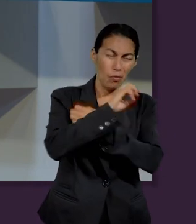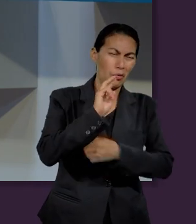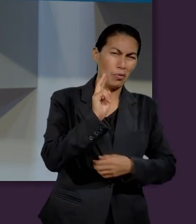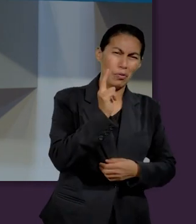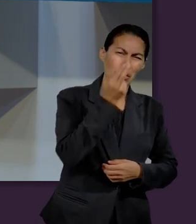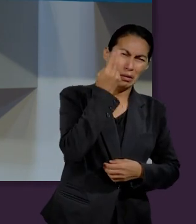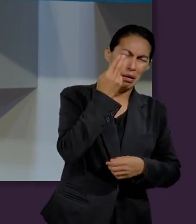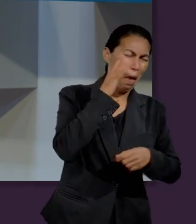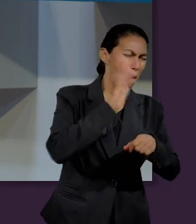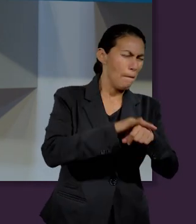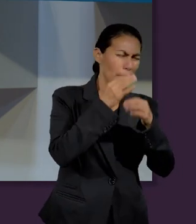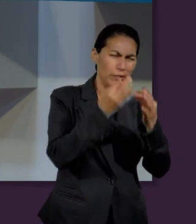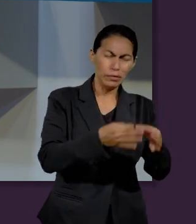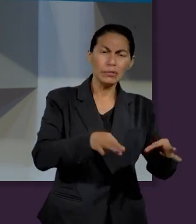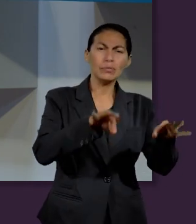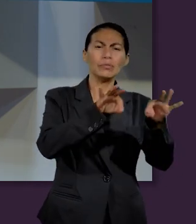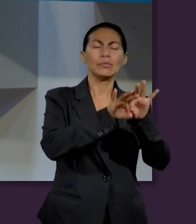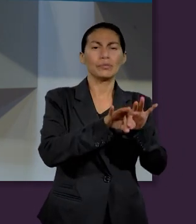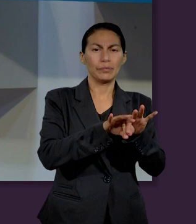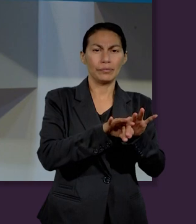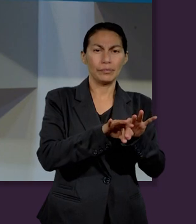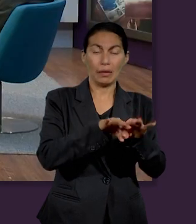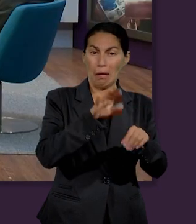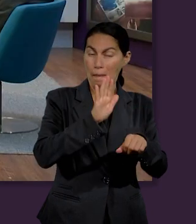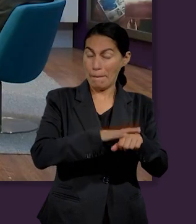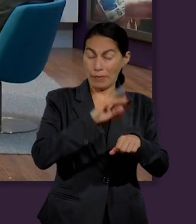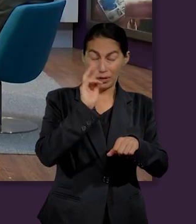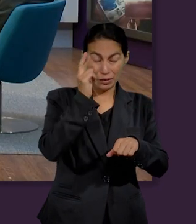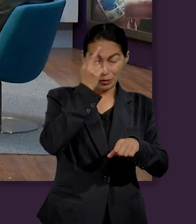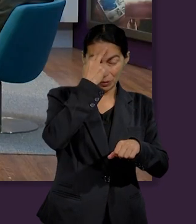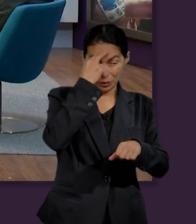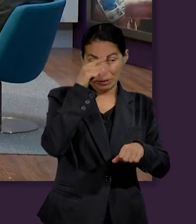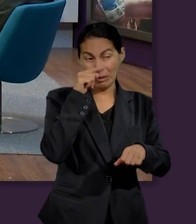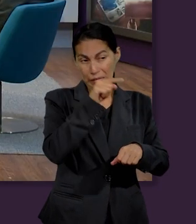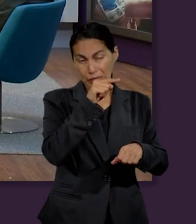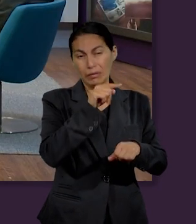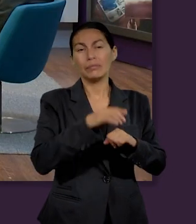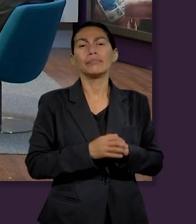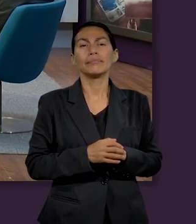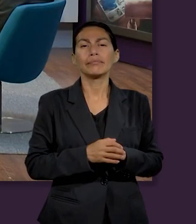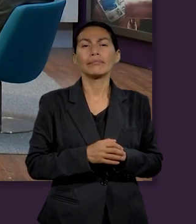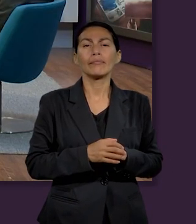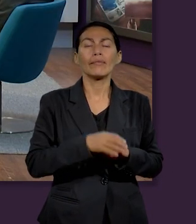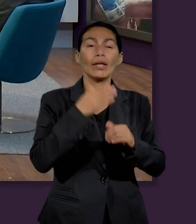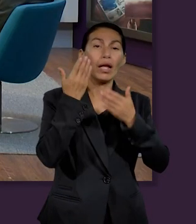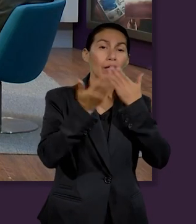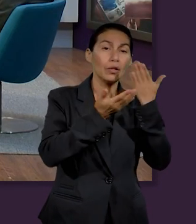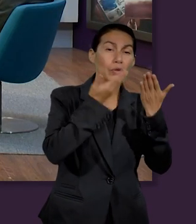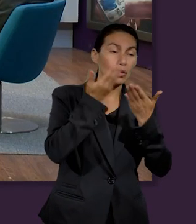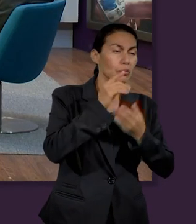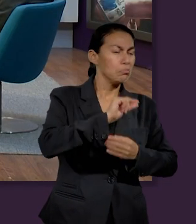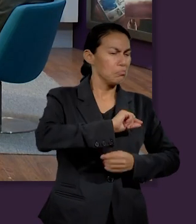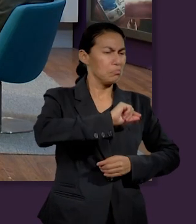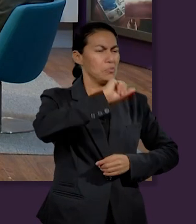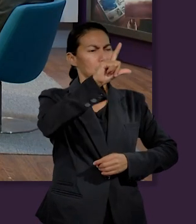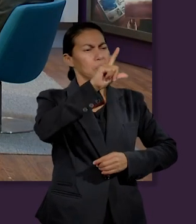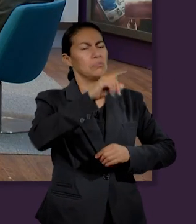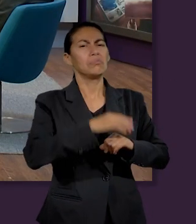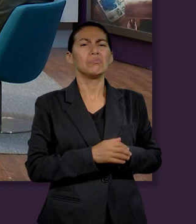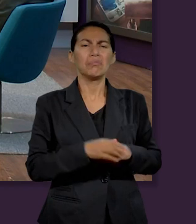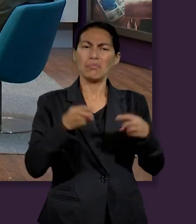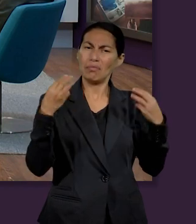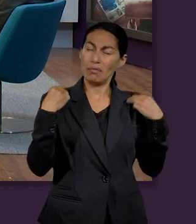en la universidad más importante y más reconocida en ese entonces los estudios eran